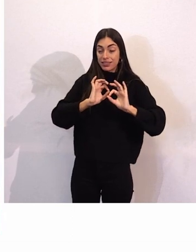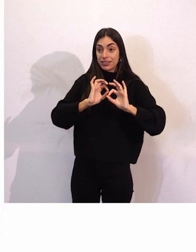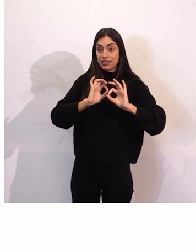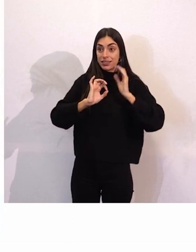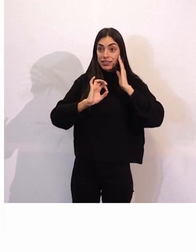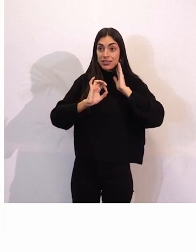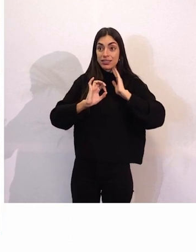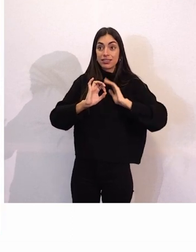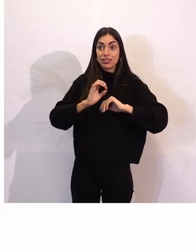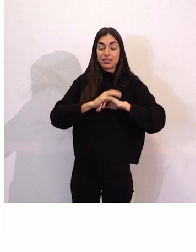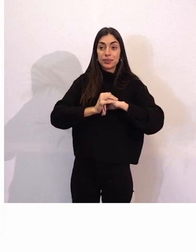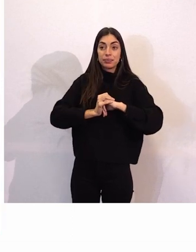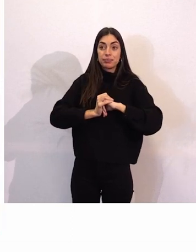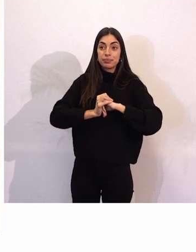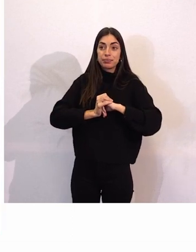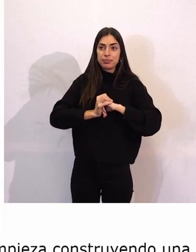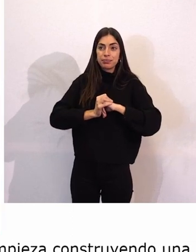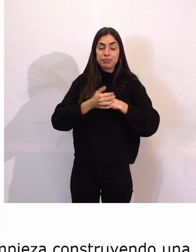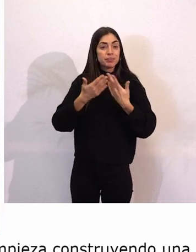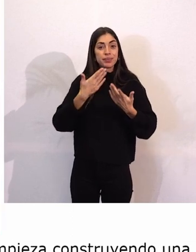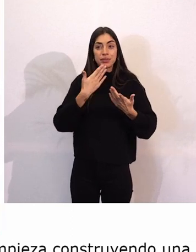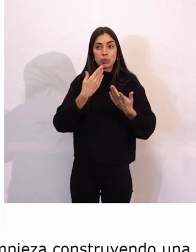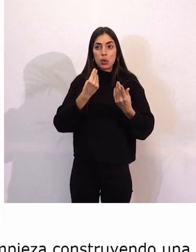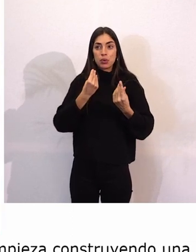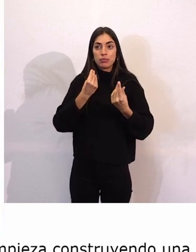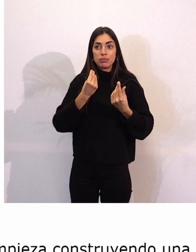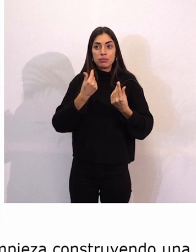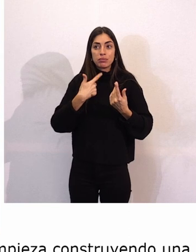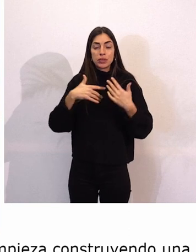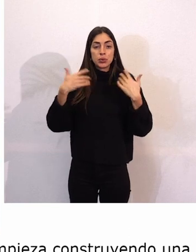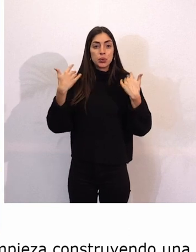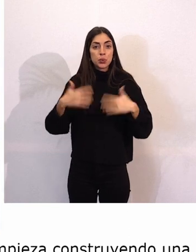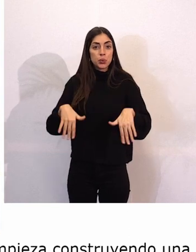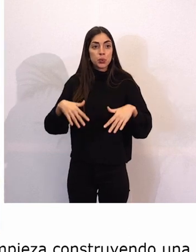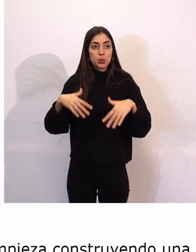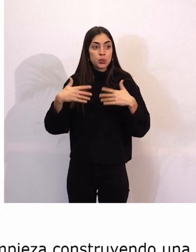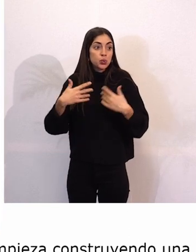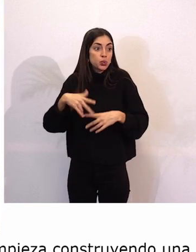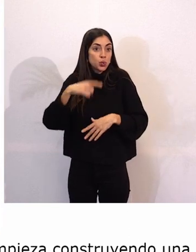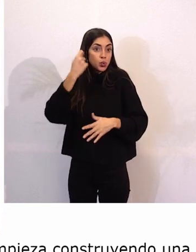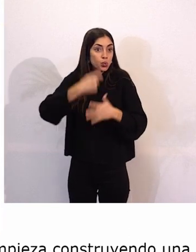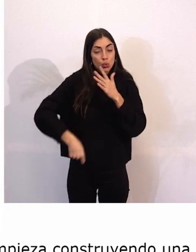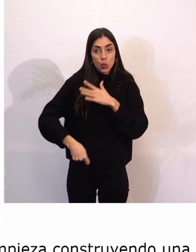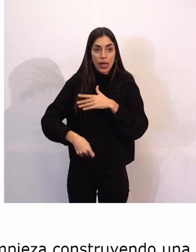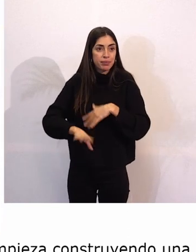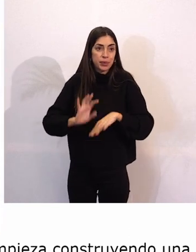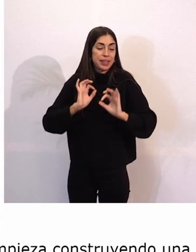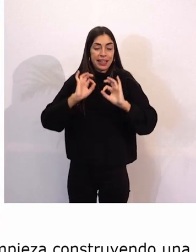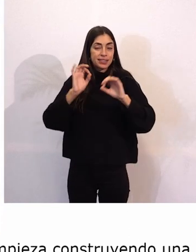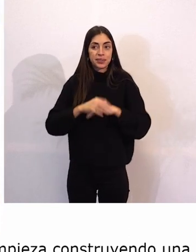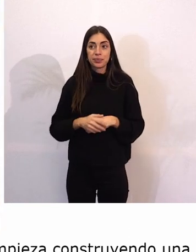Es que es así tan radida, tan jodidamente, claramente. Simplemente es eso. Y bueno,